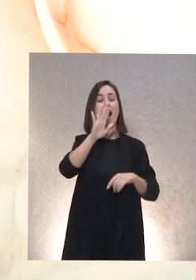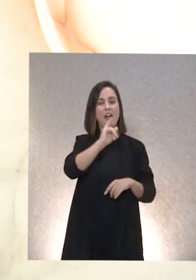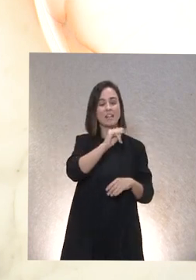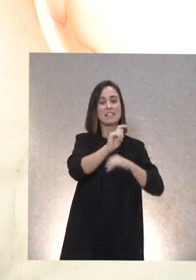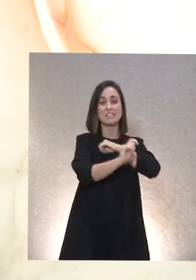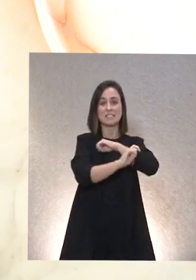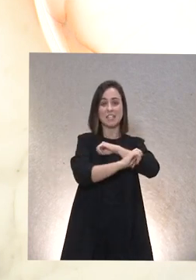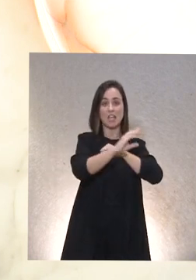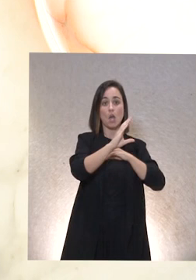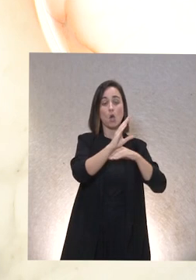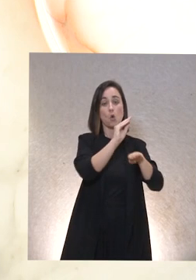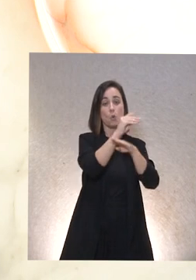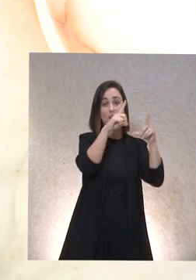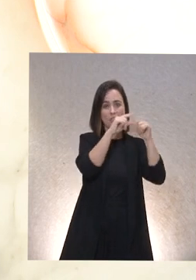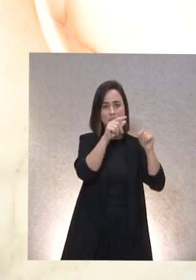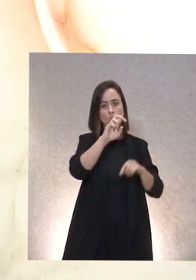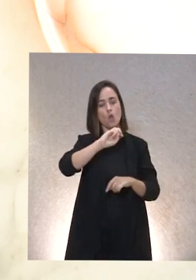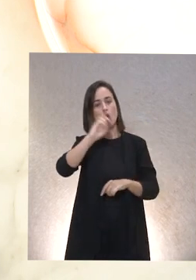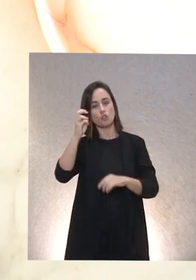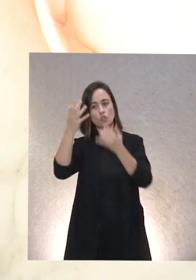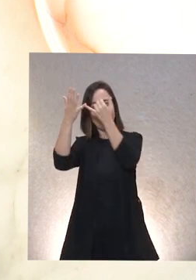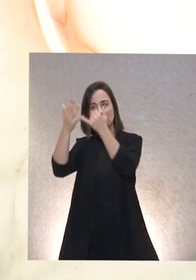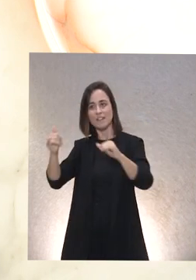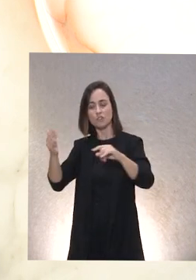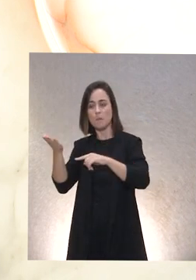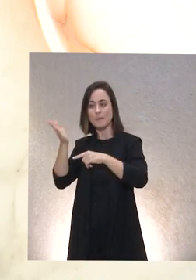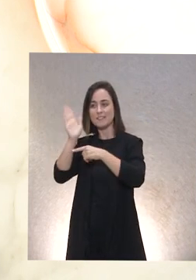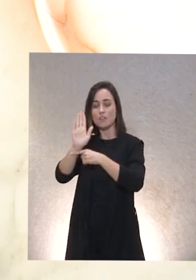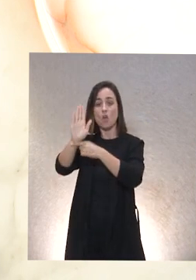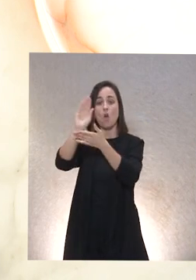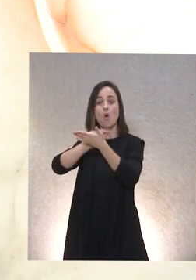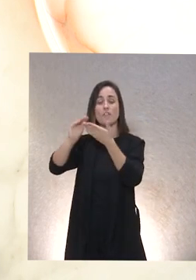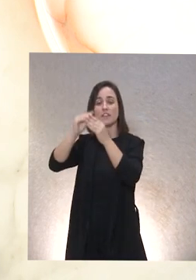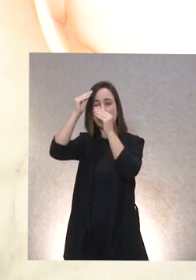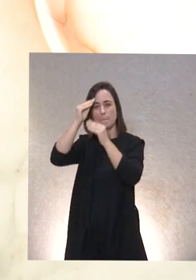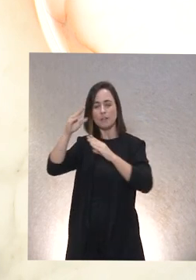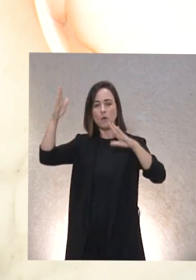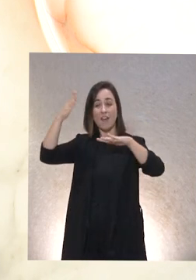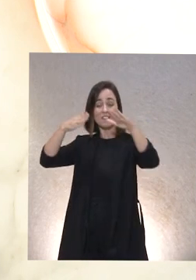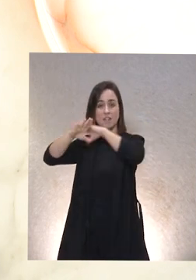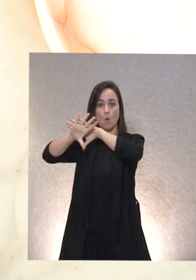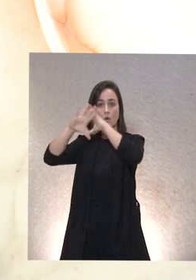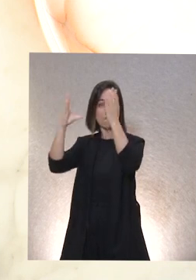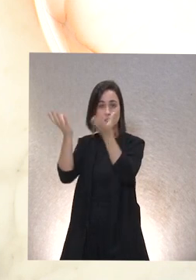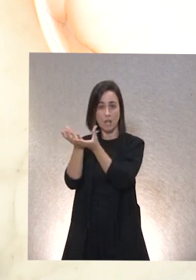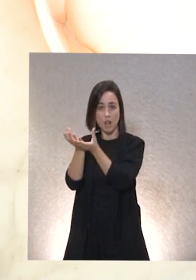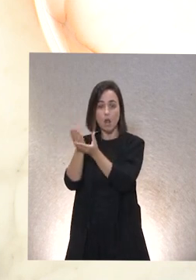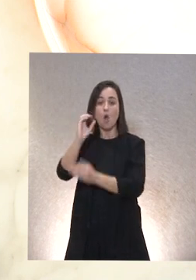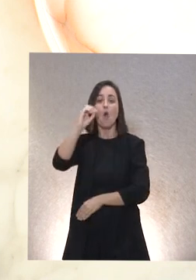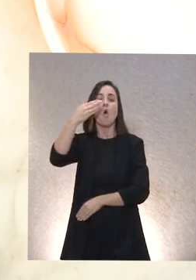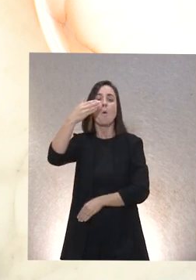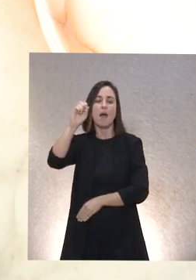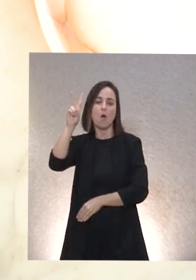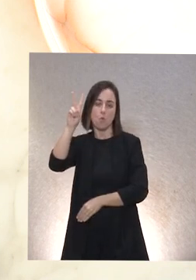celebrando un evento sobre la presentación de la oficina virtual de accesibilidad universal que se lo